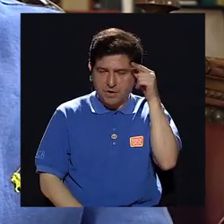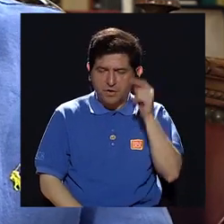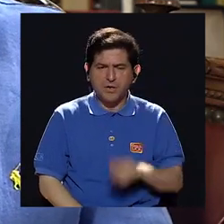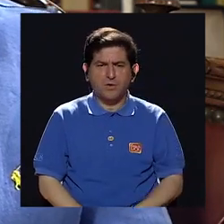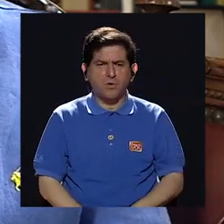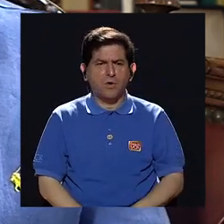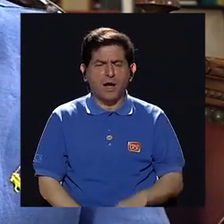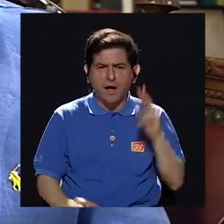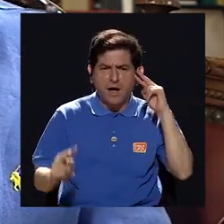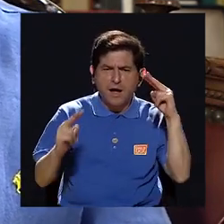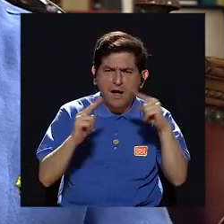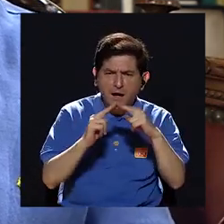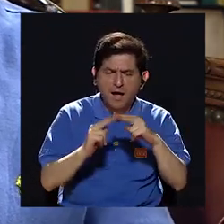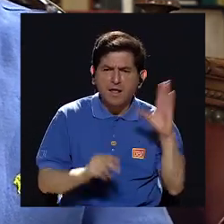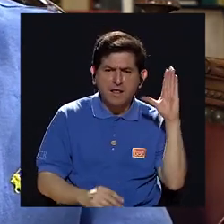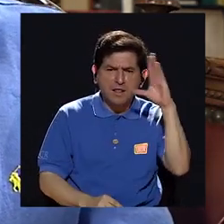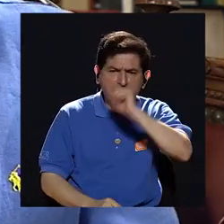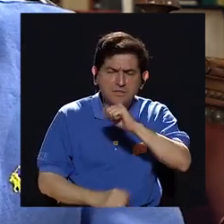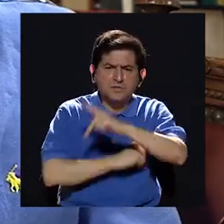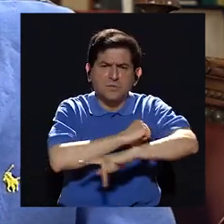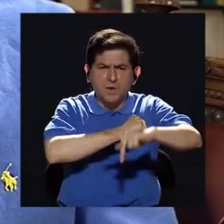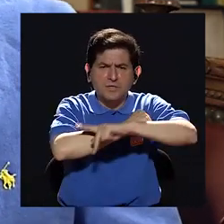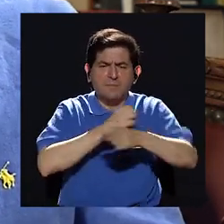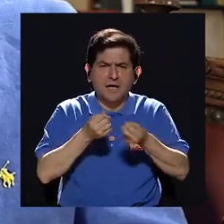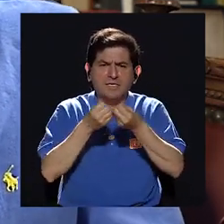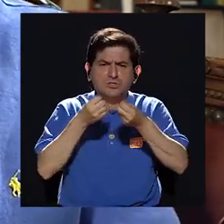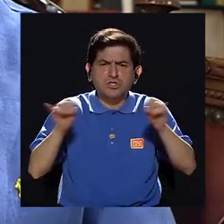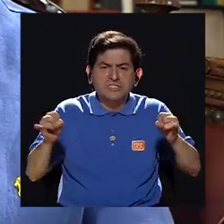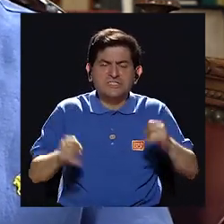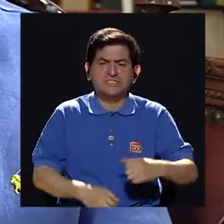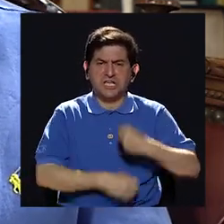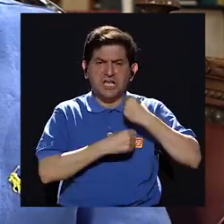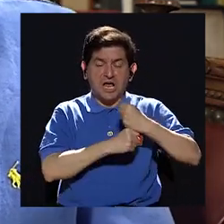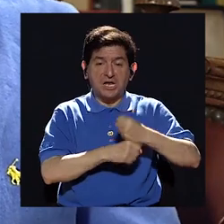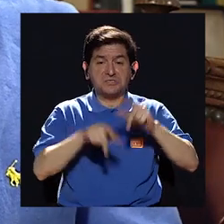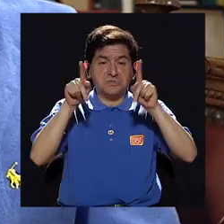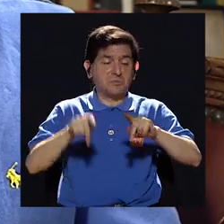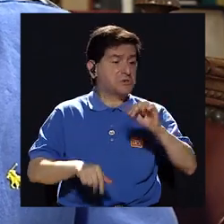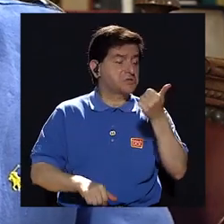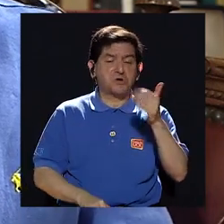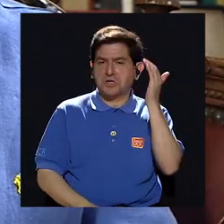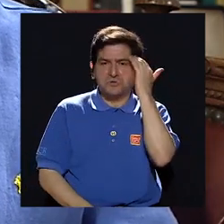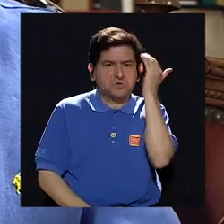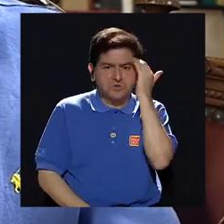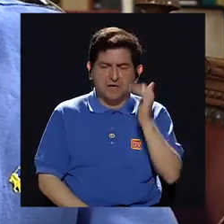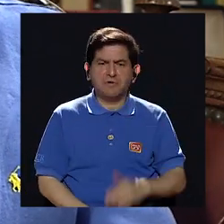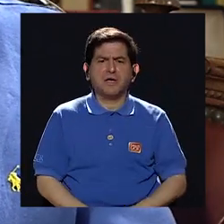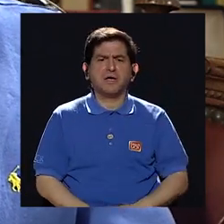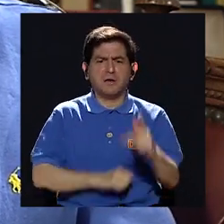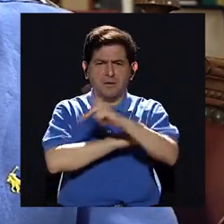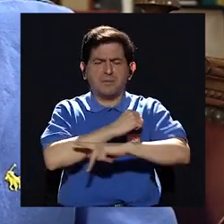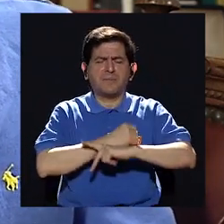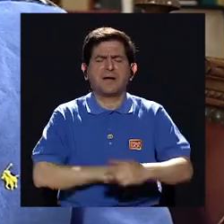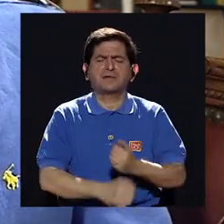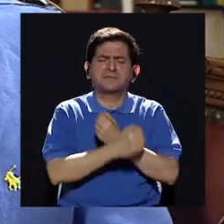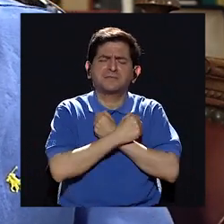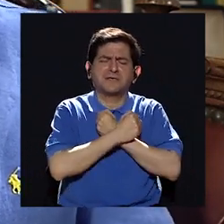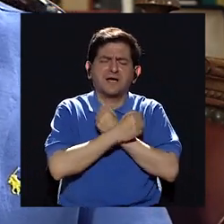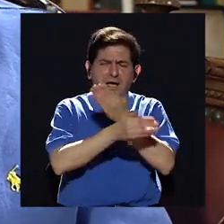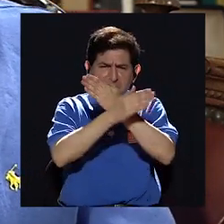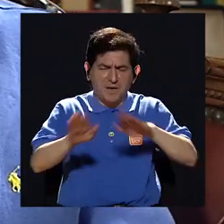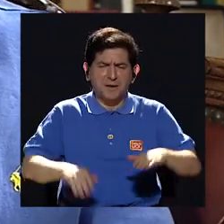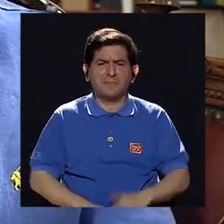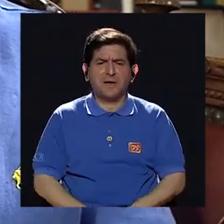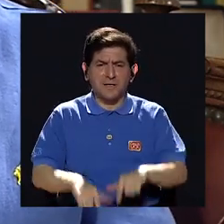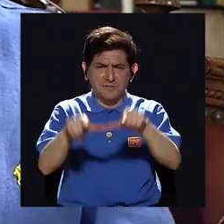nos conocieran que descubrieran que era un país sin ejército que nadie sabía que era un país amante de la paz un oasis de